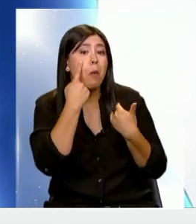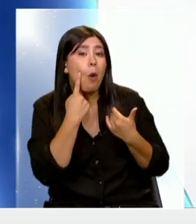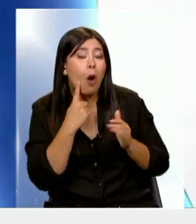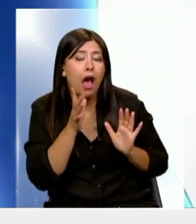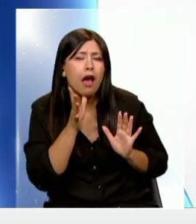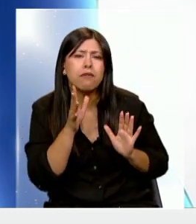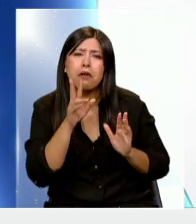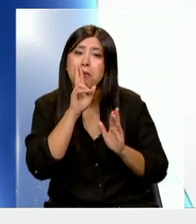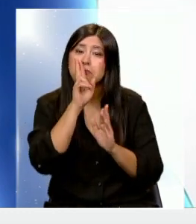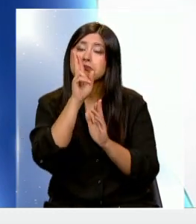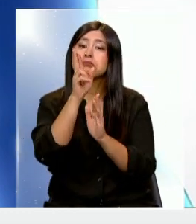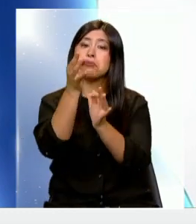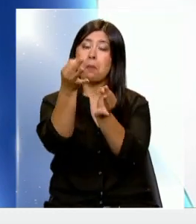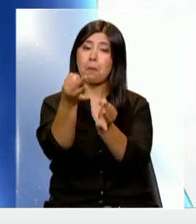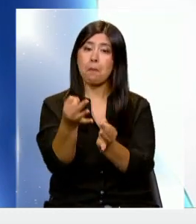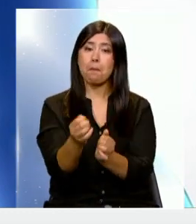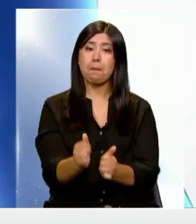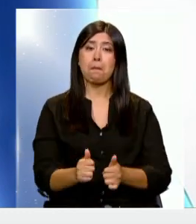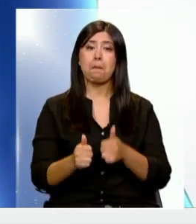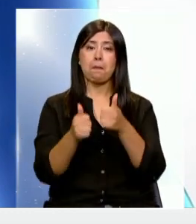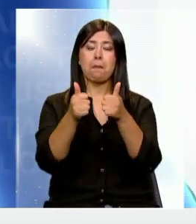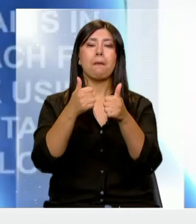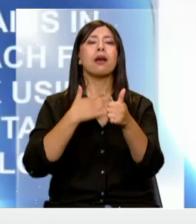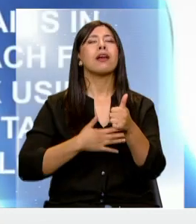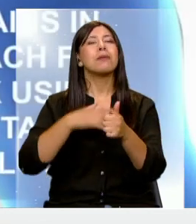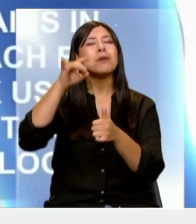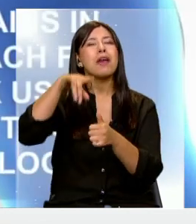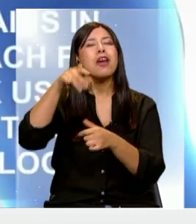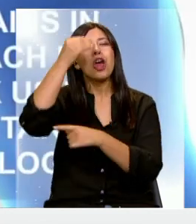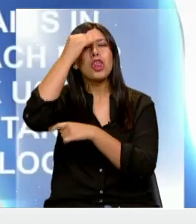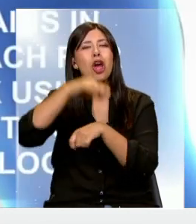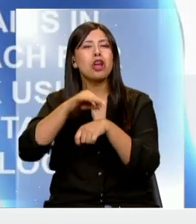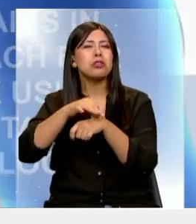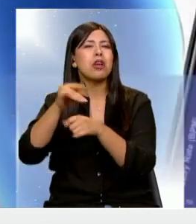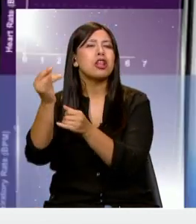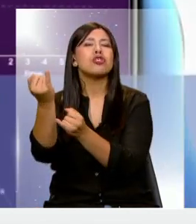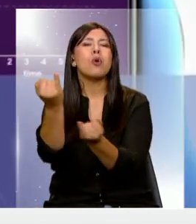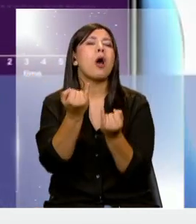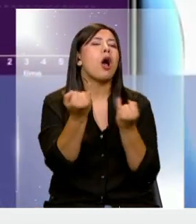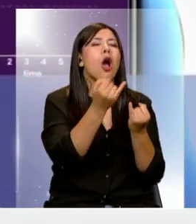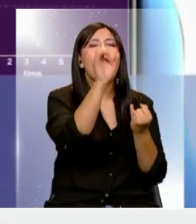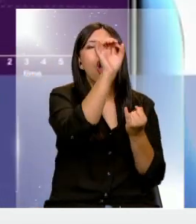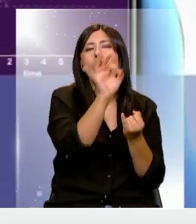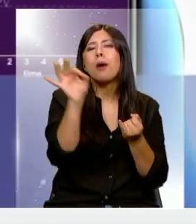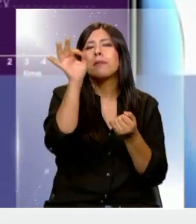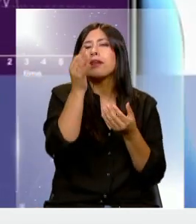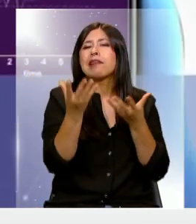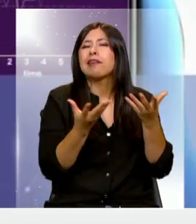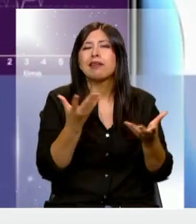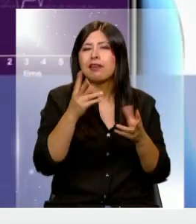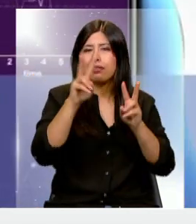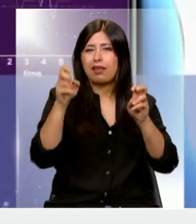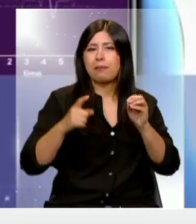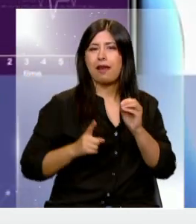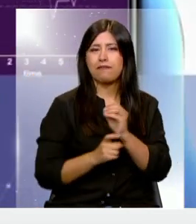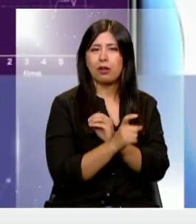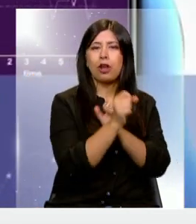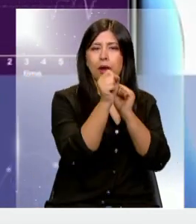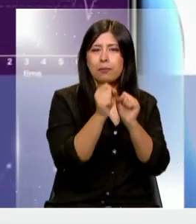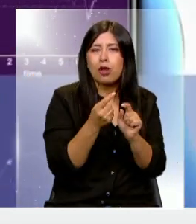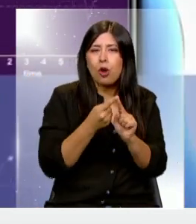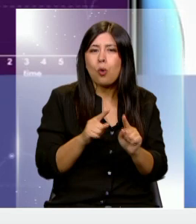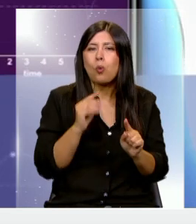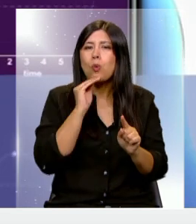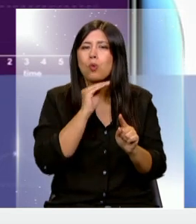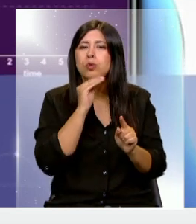bastantes buenos resultados. Quisimos saber la opinión de médicos, de científicos ligados a la biología. ¿En qué otra cosa podríamos